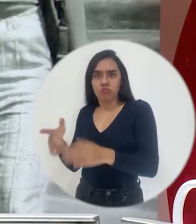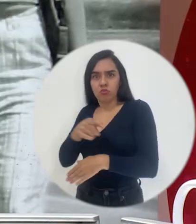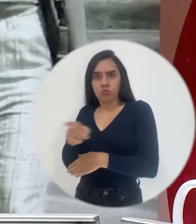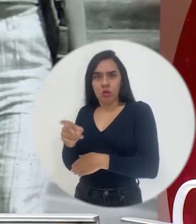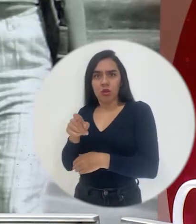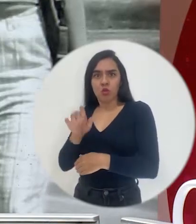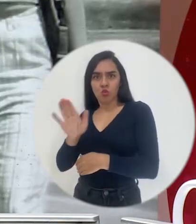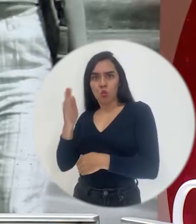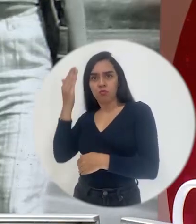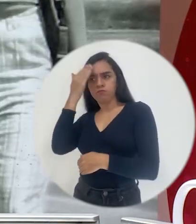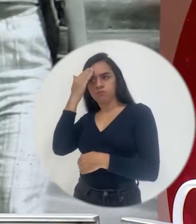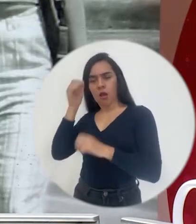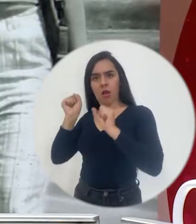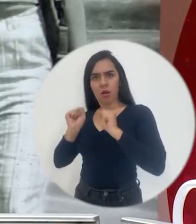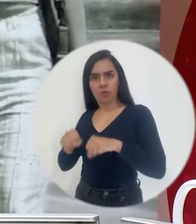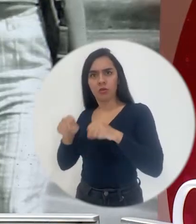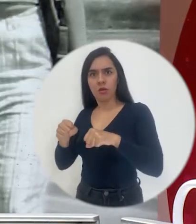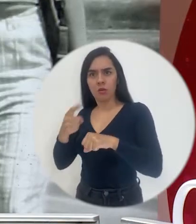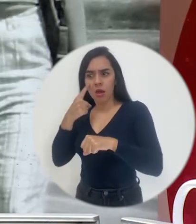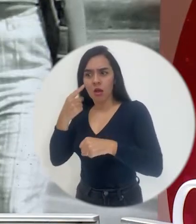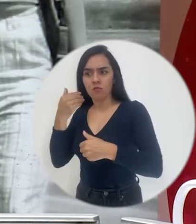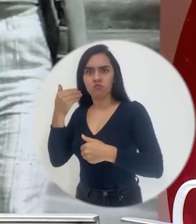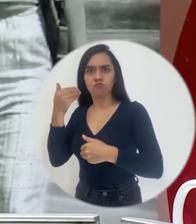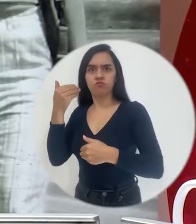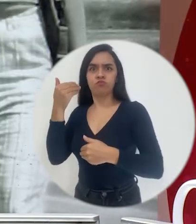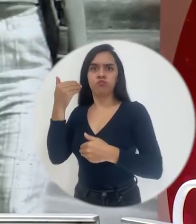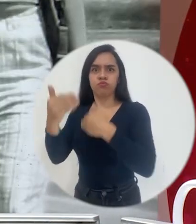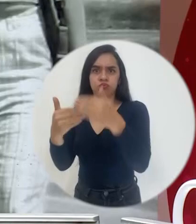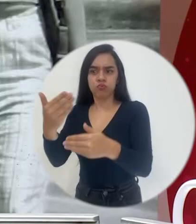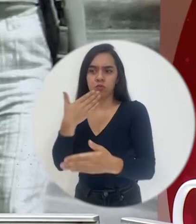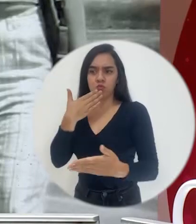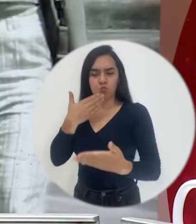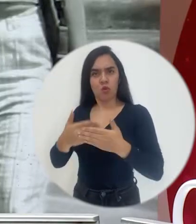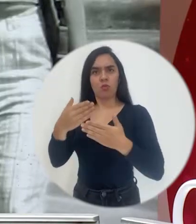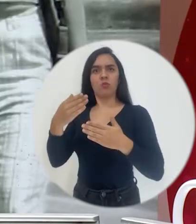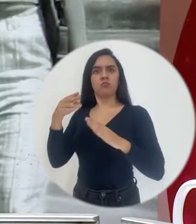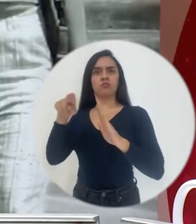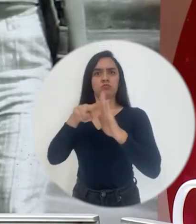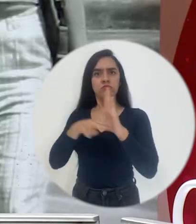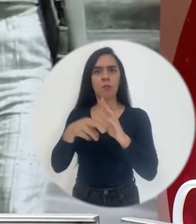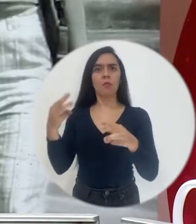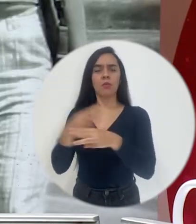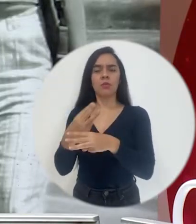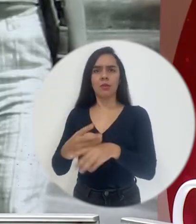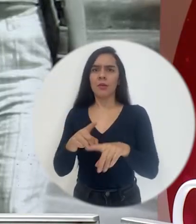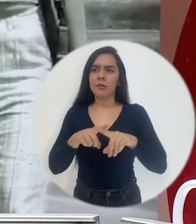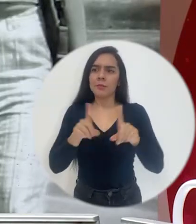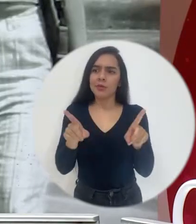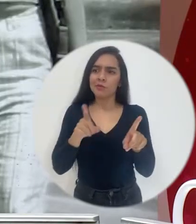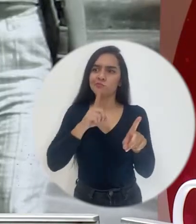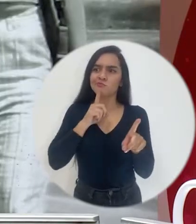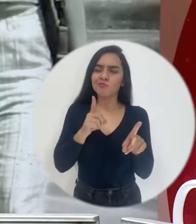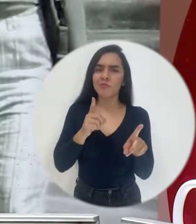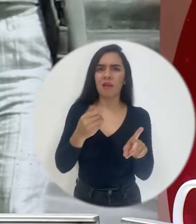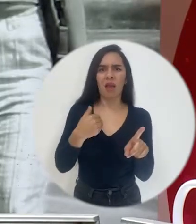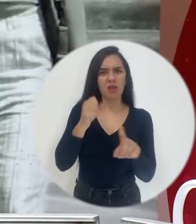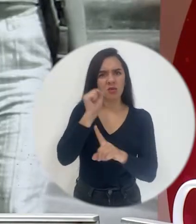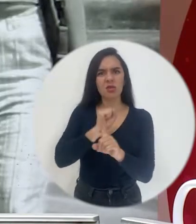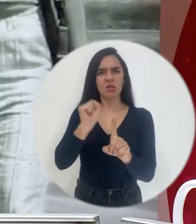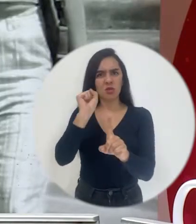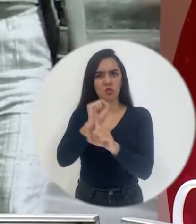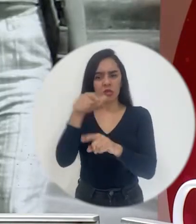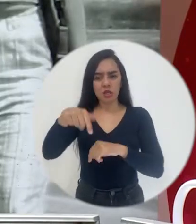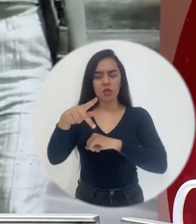nuestros estudiantes cuentan pues con todas las capacidades para este ser buenos en matemática, no obstante pues hay una